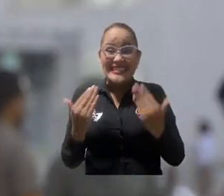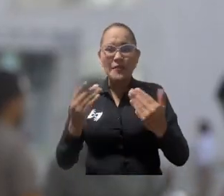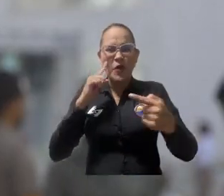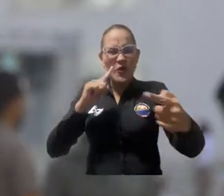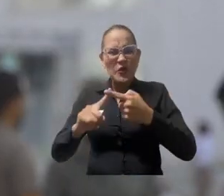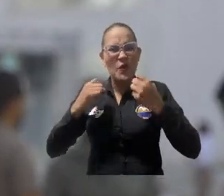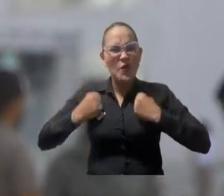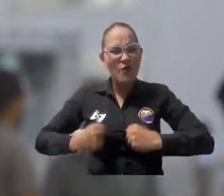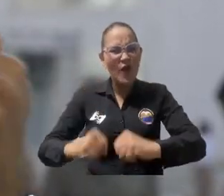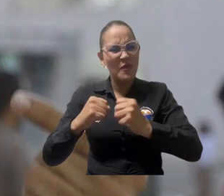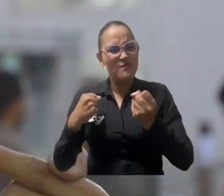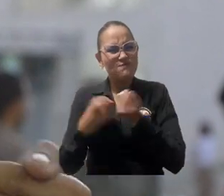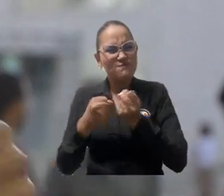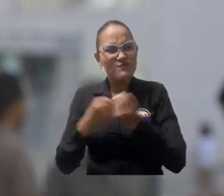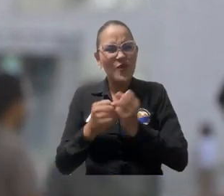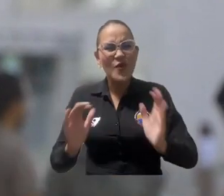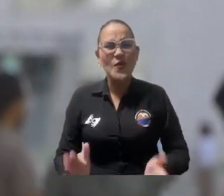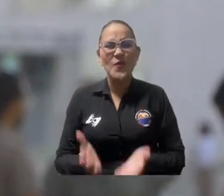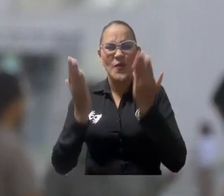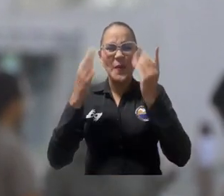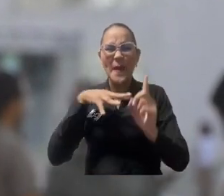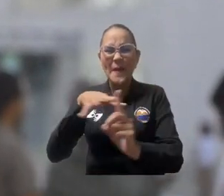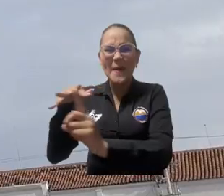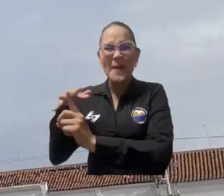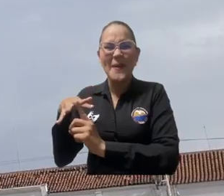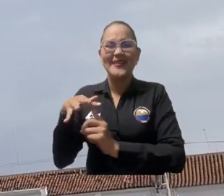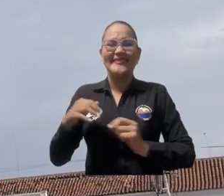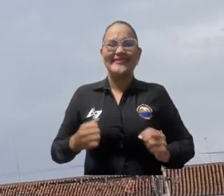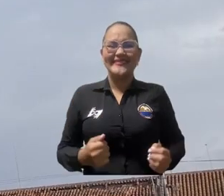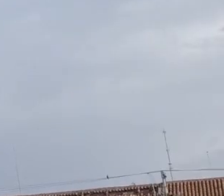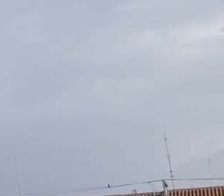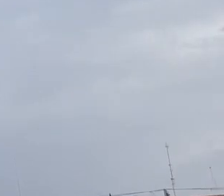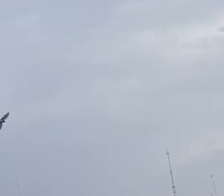podemos unar esfuerzos para poder llegar donde nunca se ha llegado.